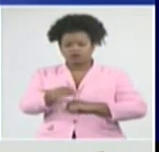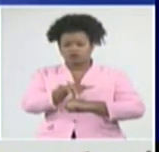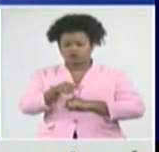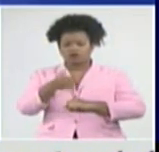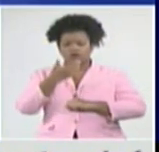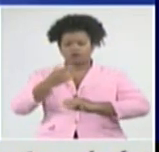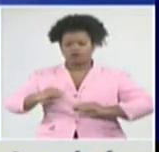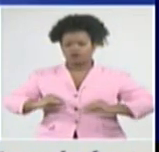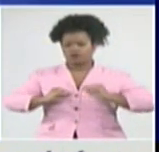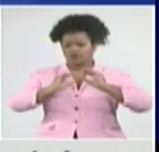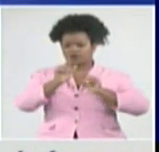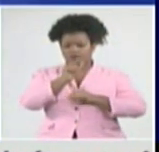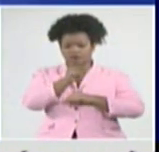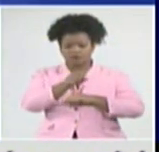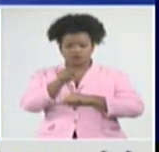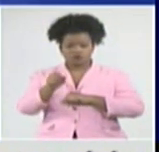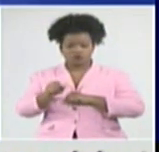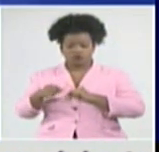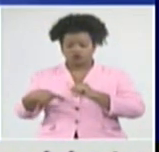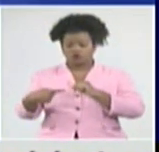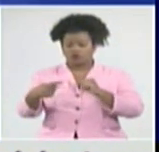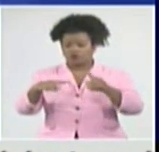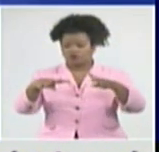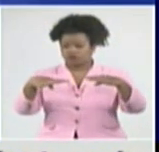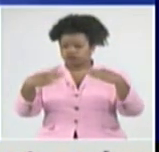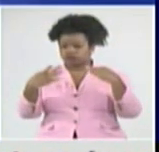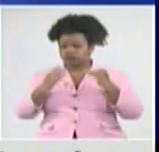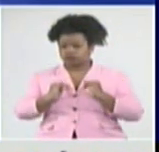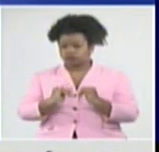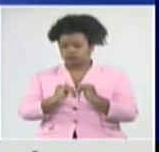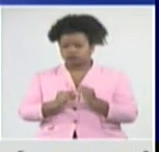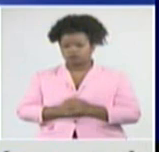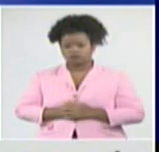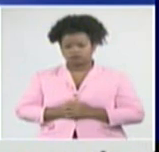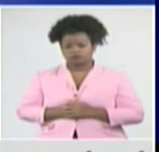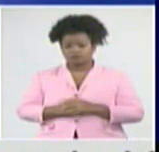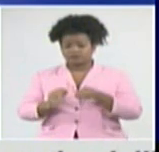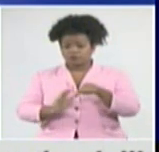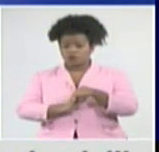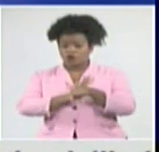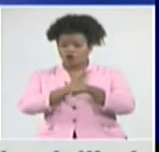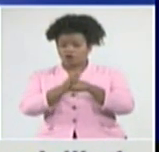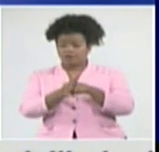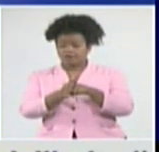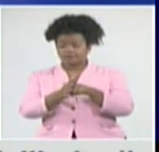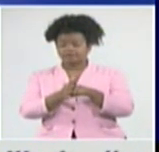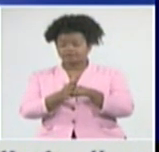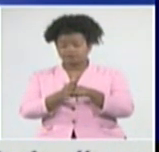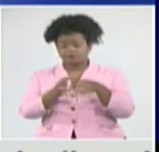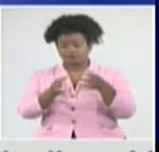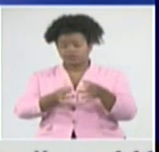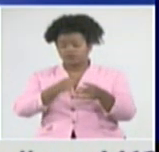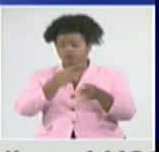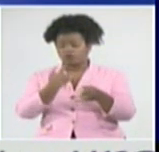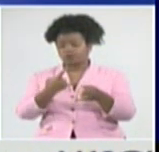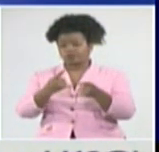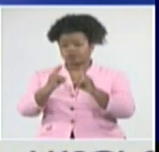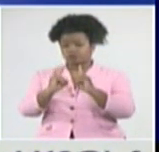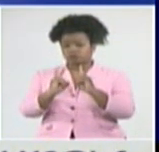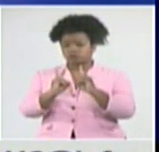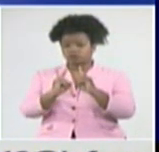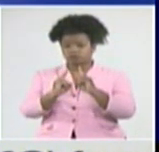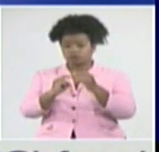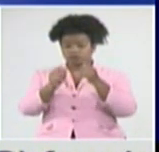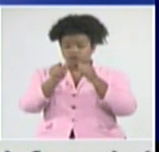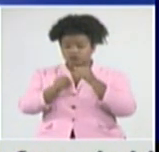que siguen la información diariamente. De los golpes bajos de la COVID. Así es. Hoy informamos,